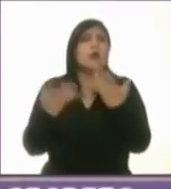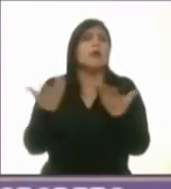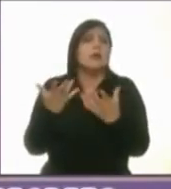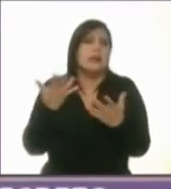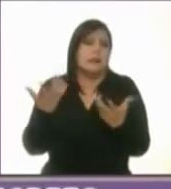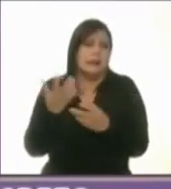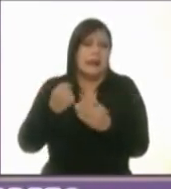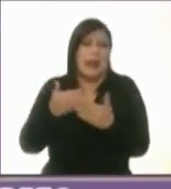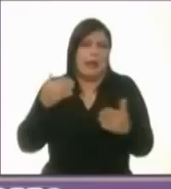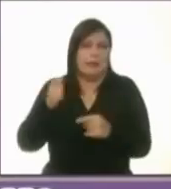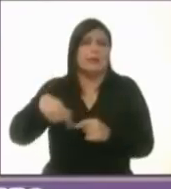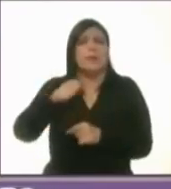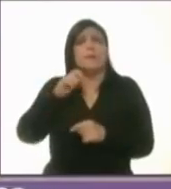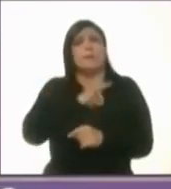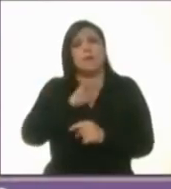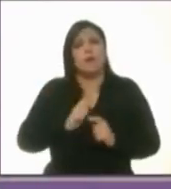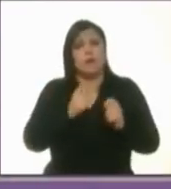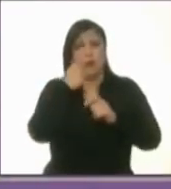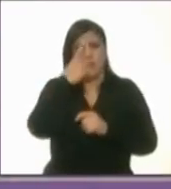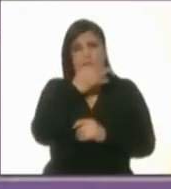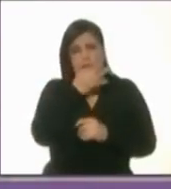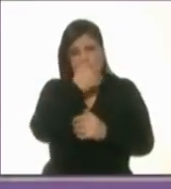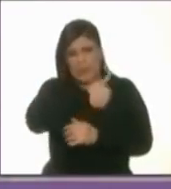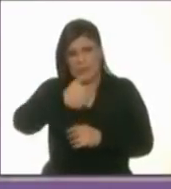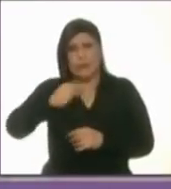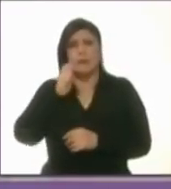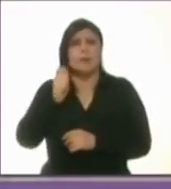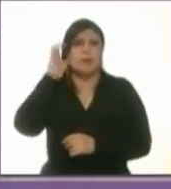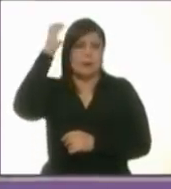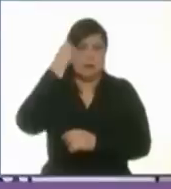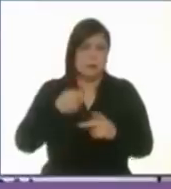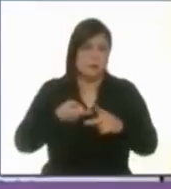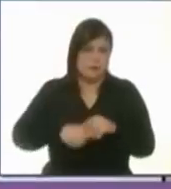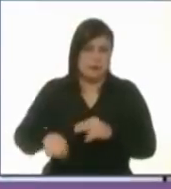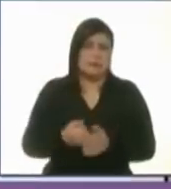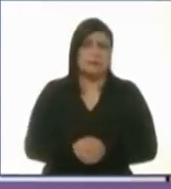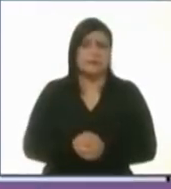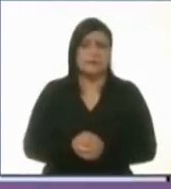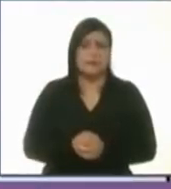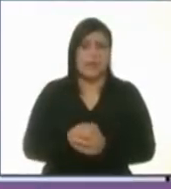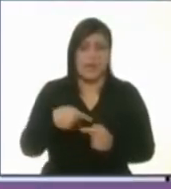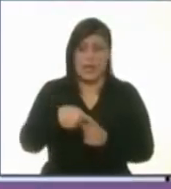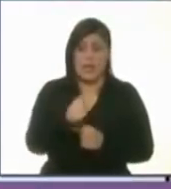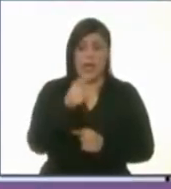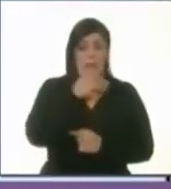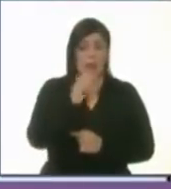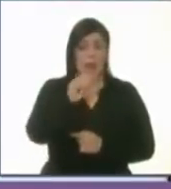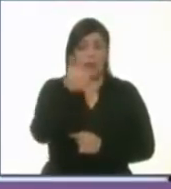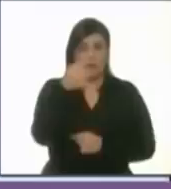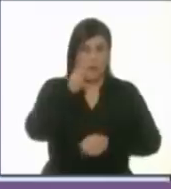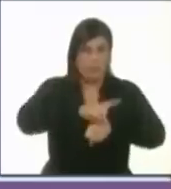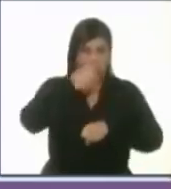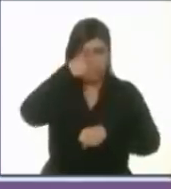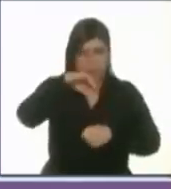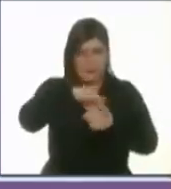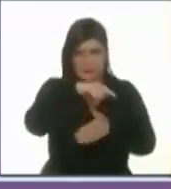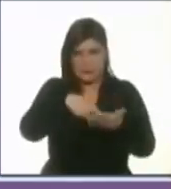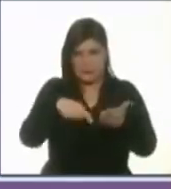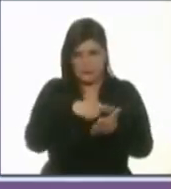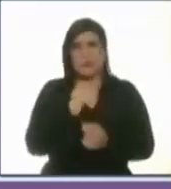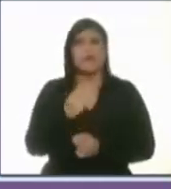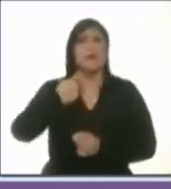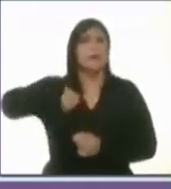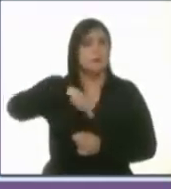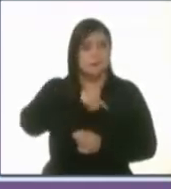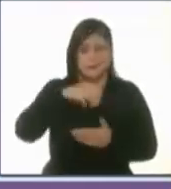candidata Claudia Sheinbaum de la candidatura común Juntos Haremos Historia. Quedan 11 días para el día de la elección. Vamos